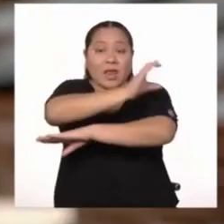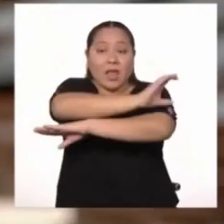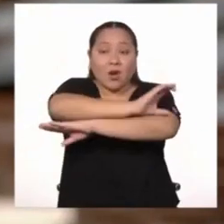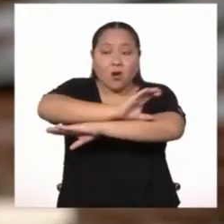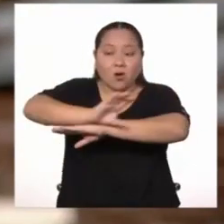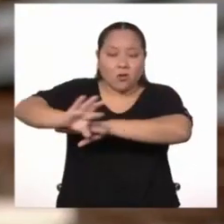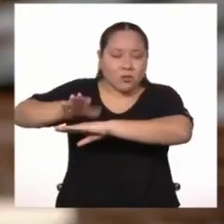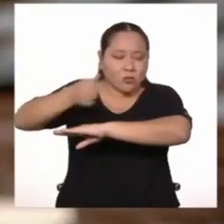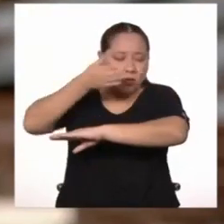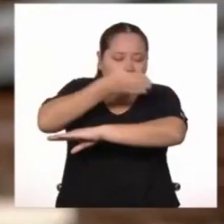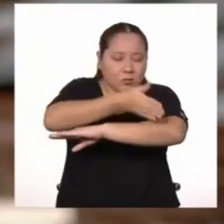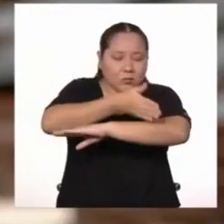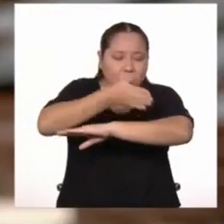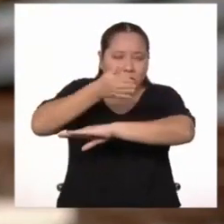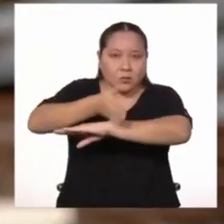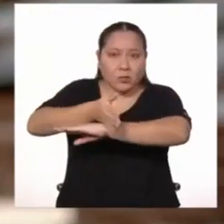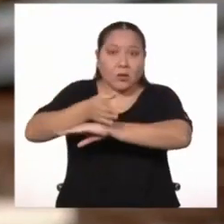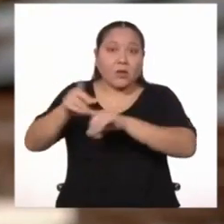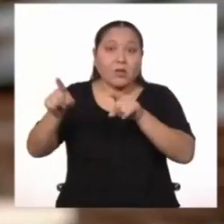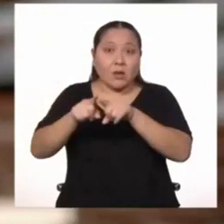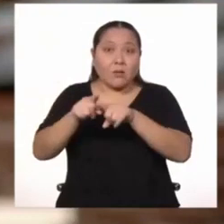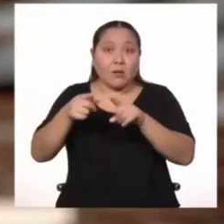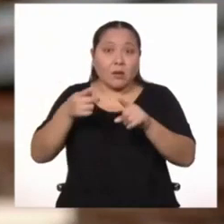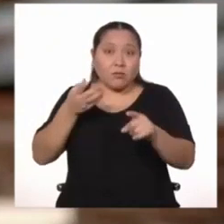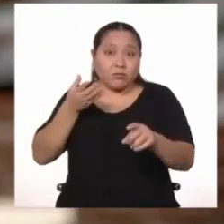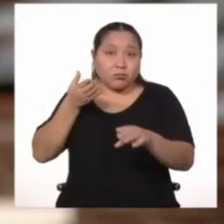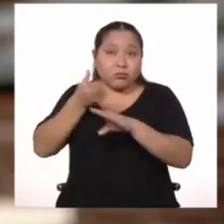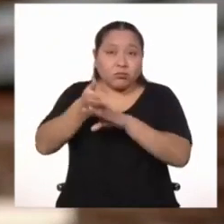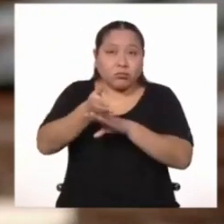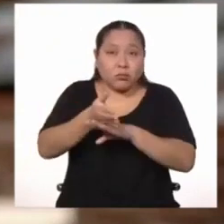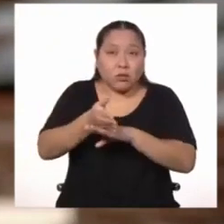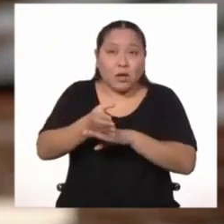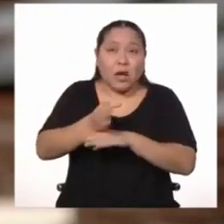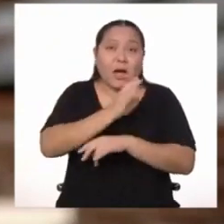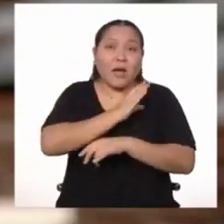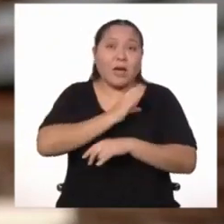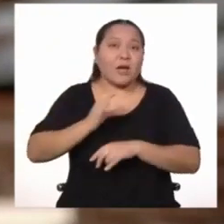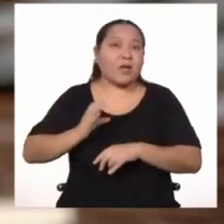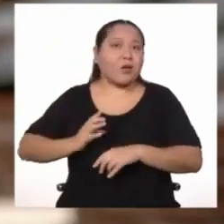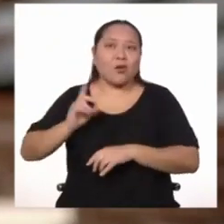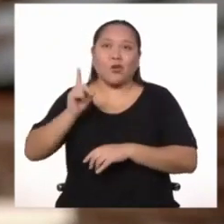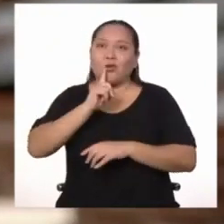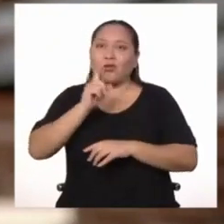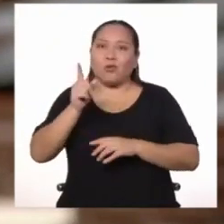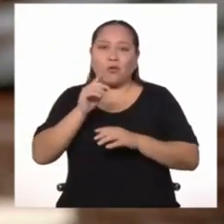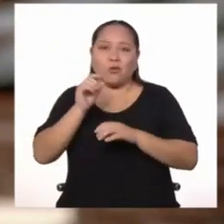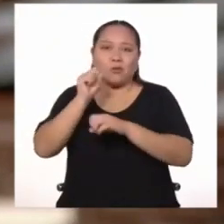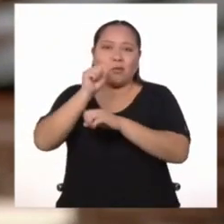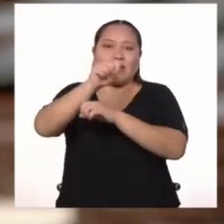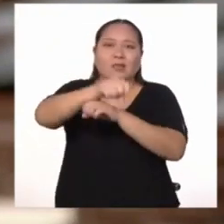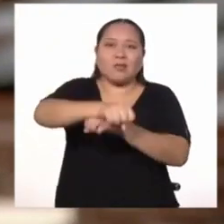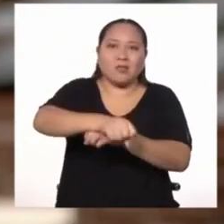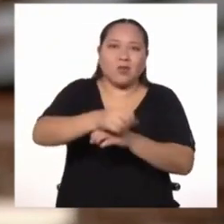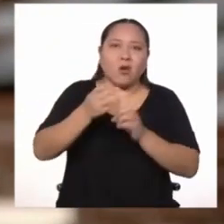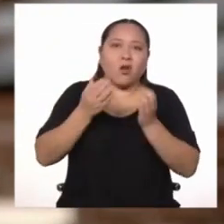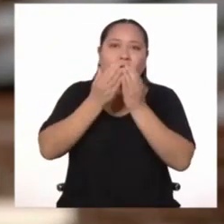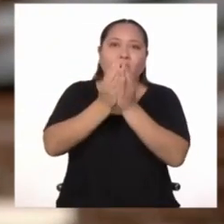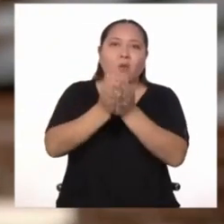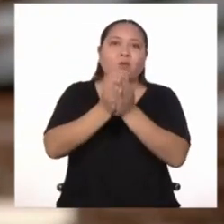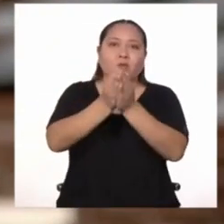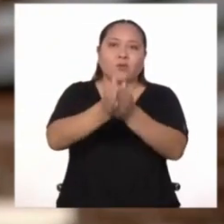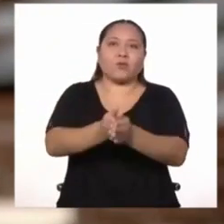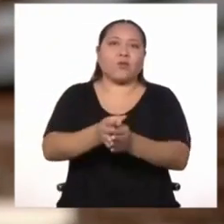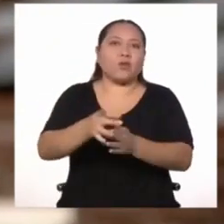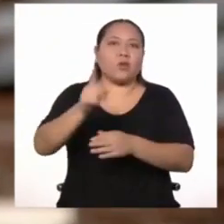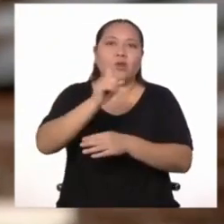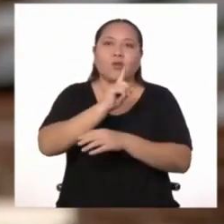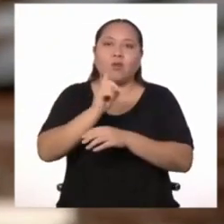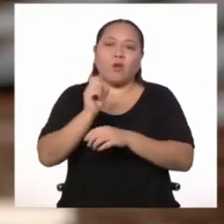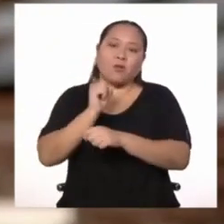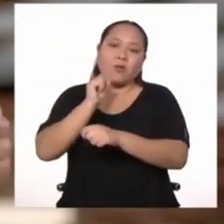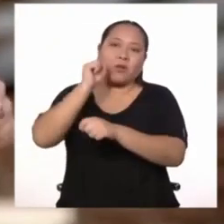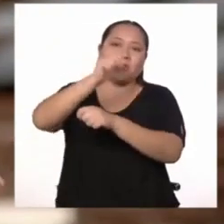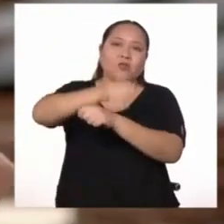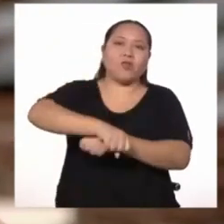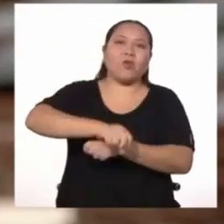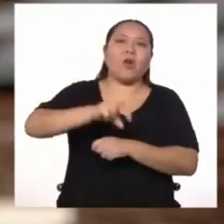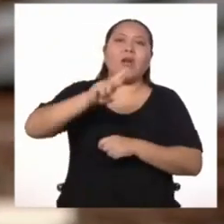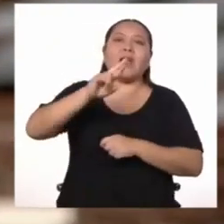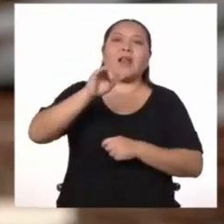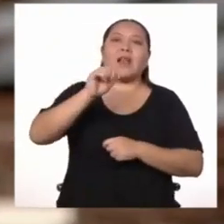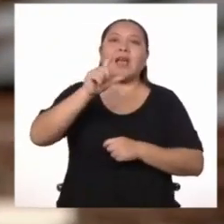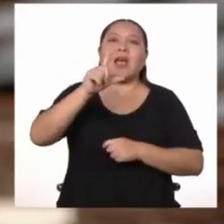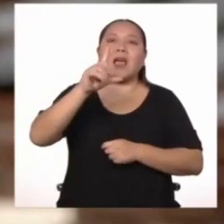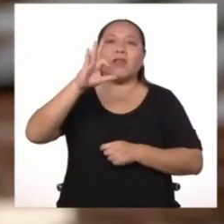incluso atacó el Callao. Pero no logró someter a los buques realistas ni a la fortaleza del Real Felipe,